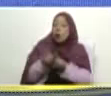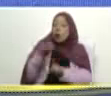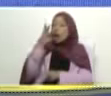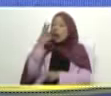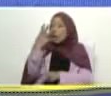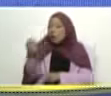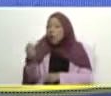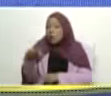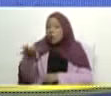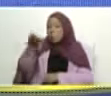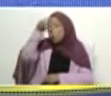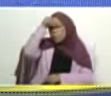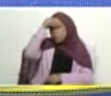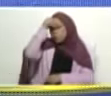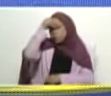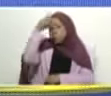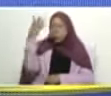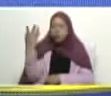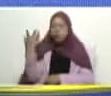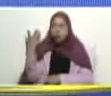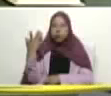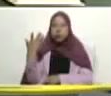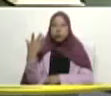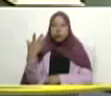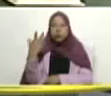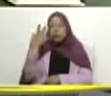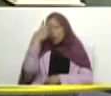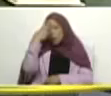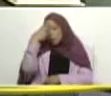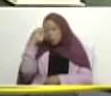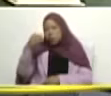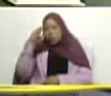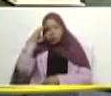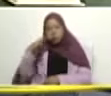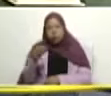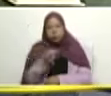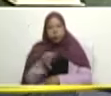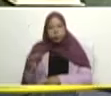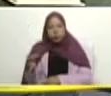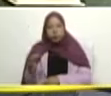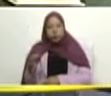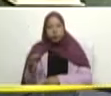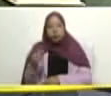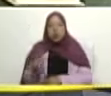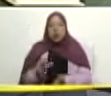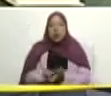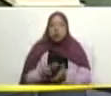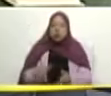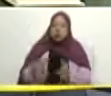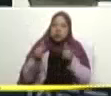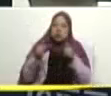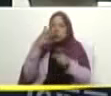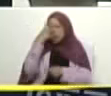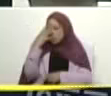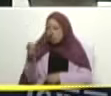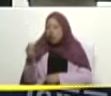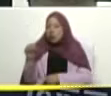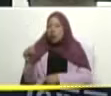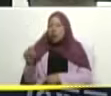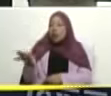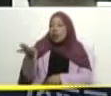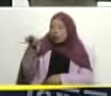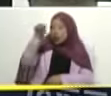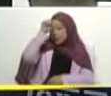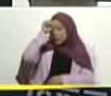¿verdad padrino? entendido entendido correcto cúmplase ¿lo entendieron? es diferente